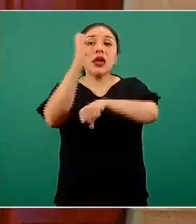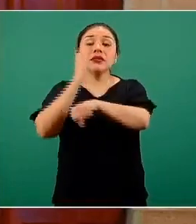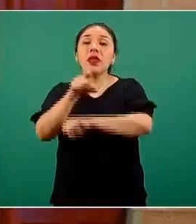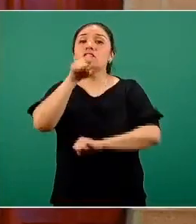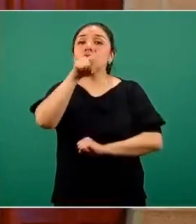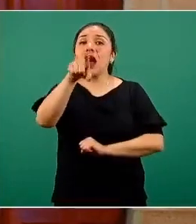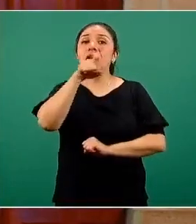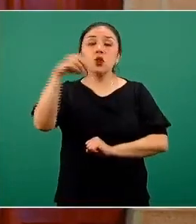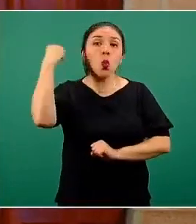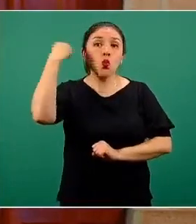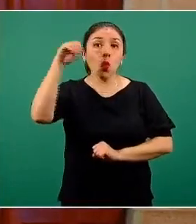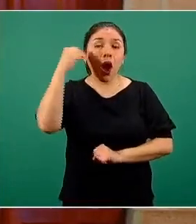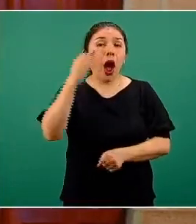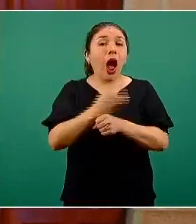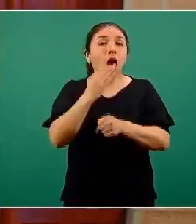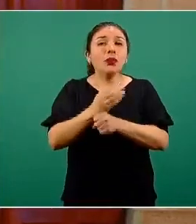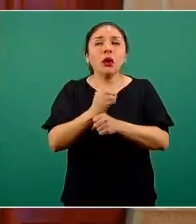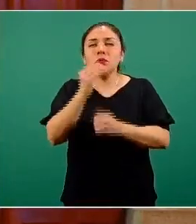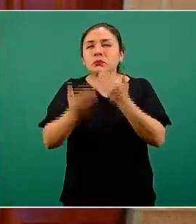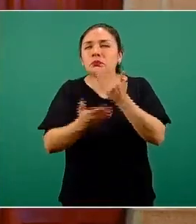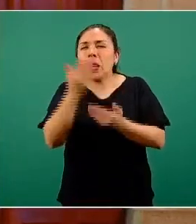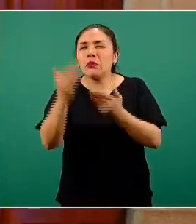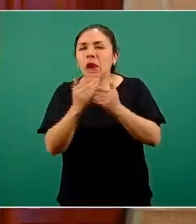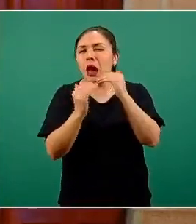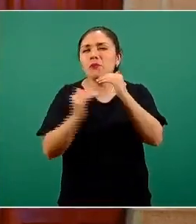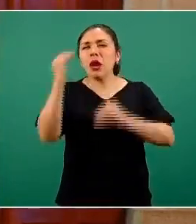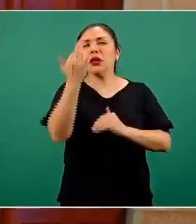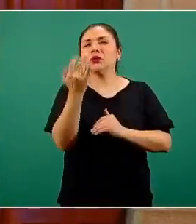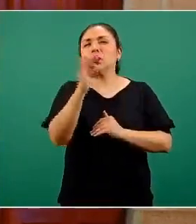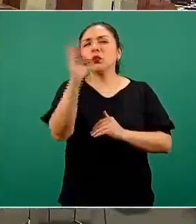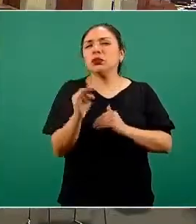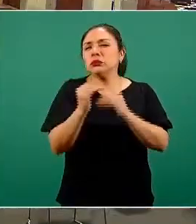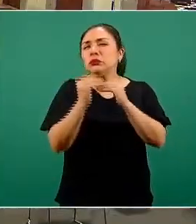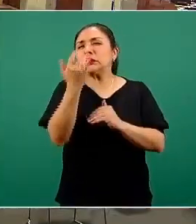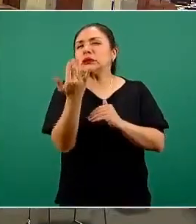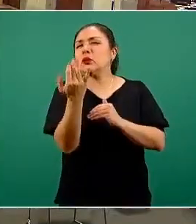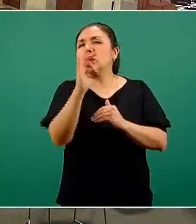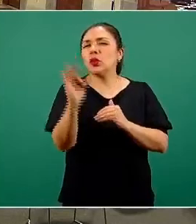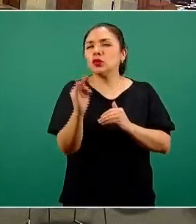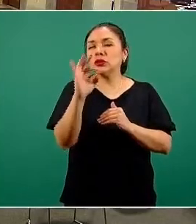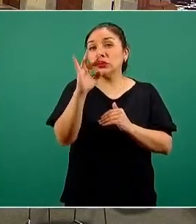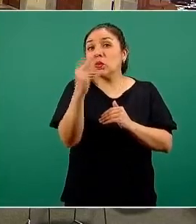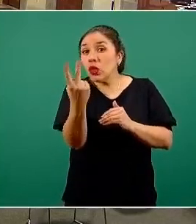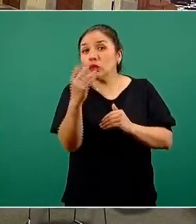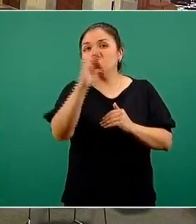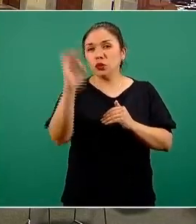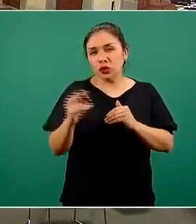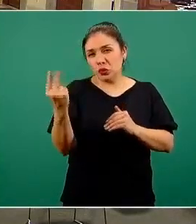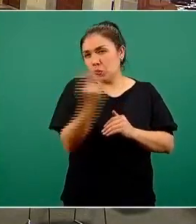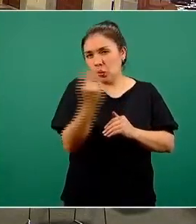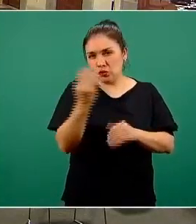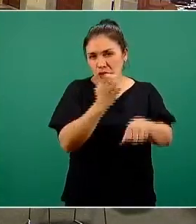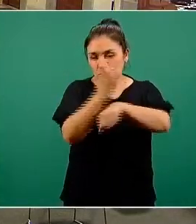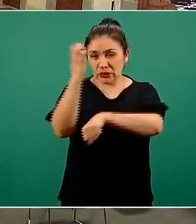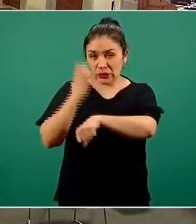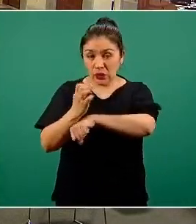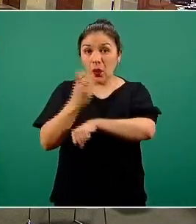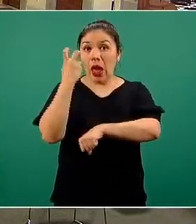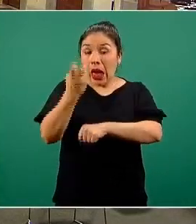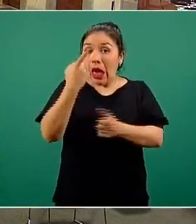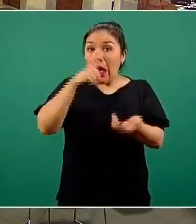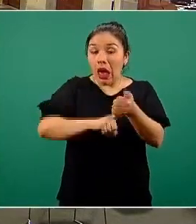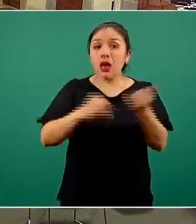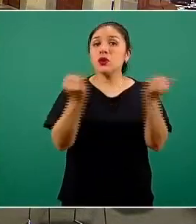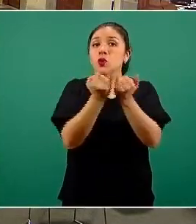prácticamente apenas estarían superando este 50% con un 52% para ambas. Y dentro de este rango,